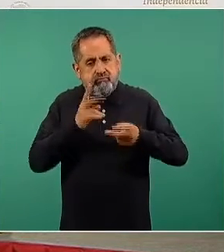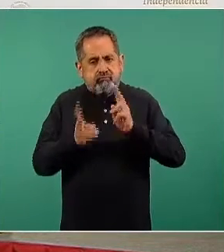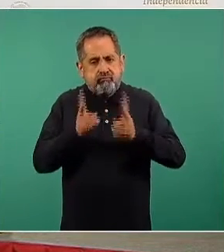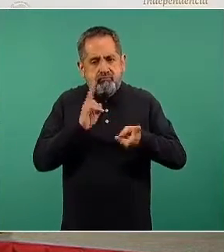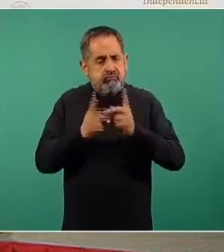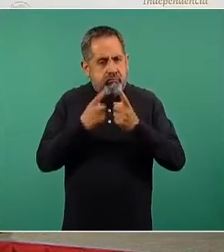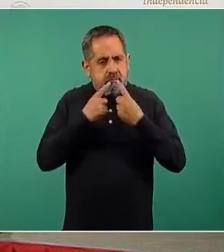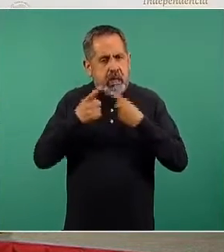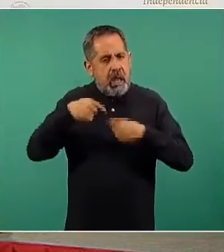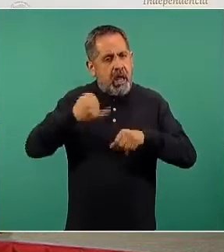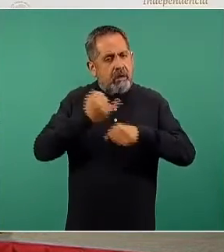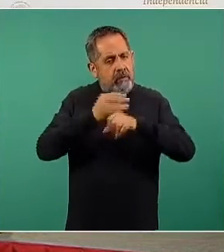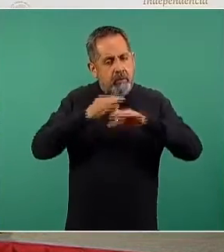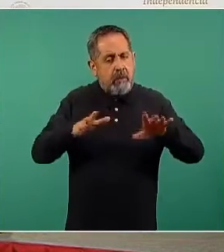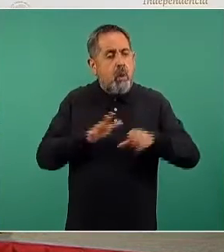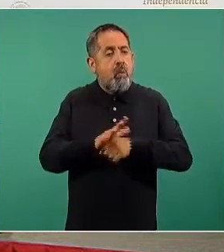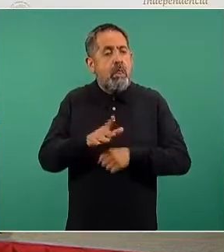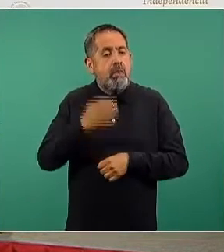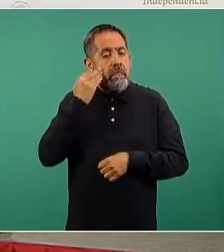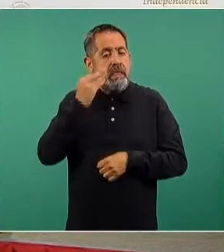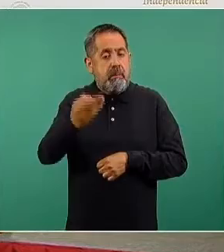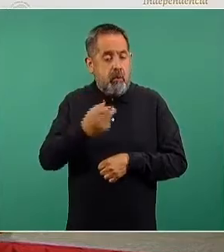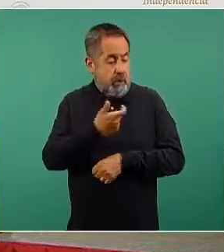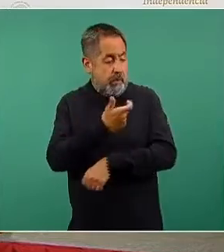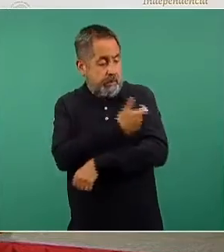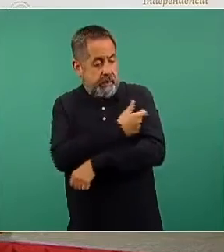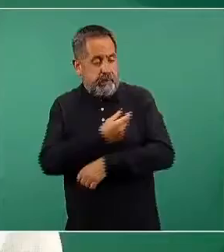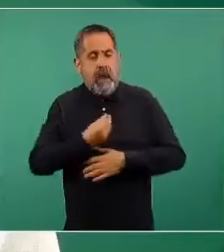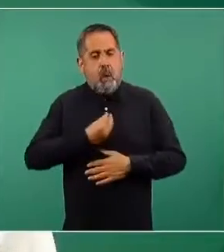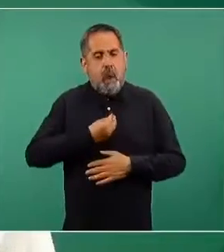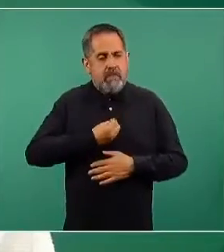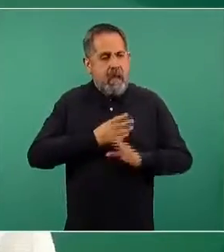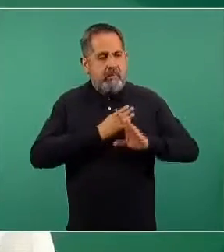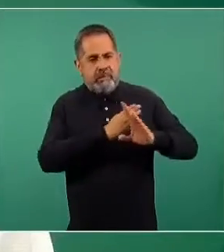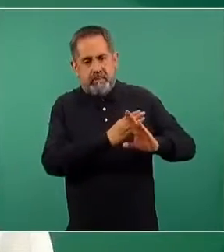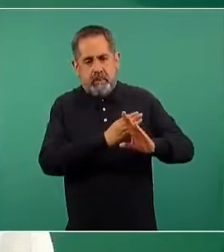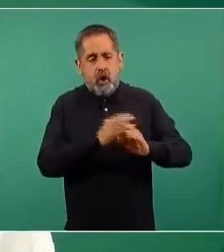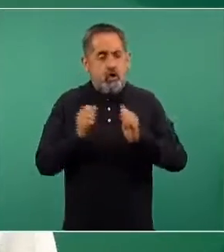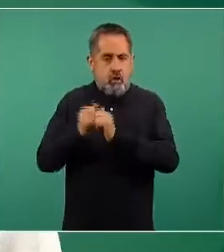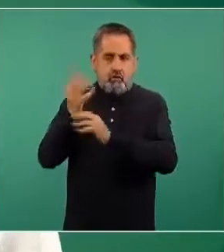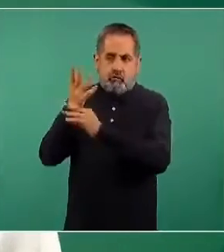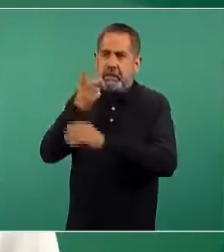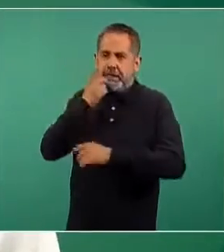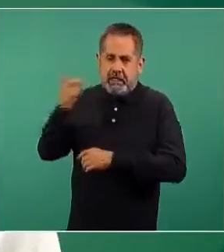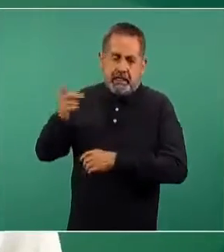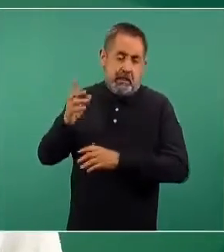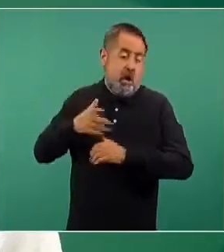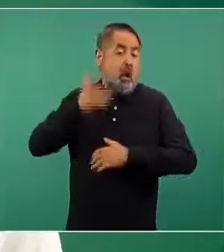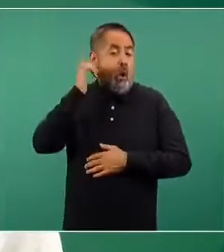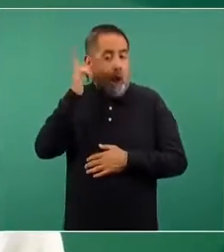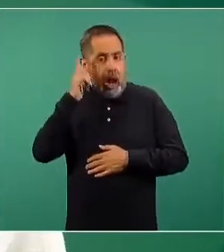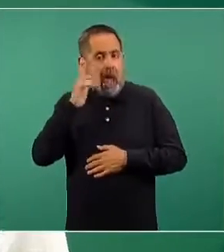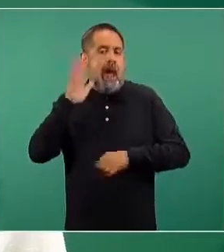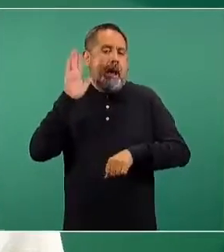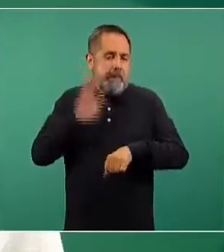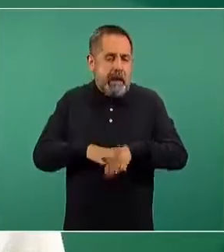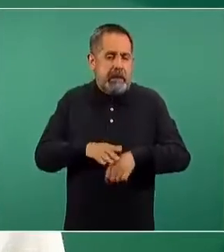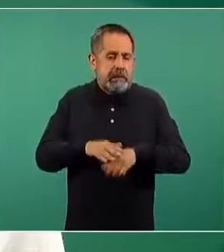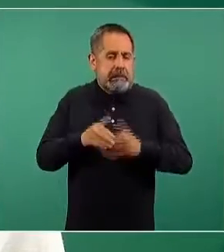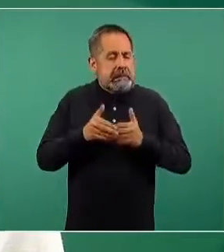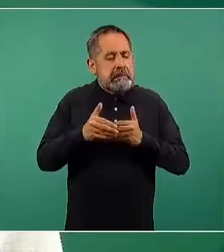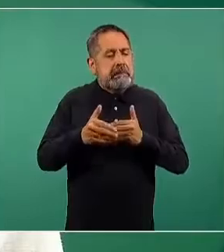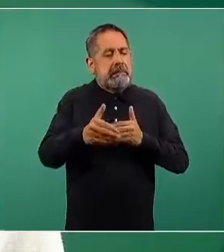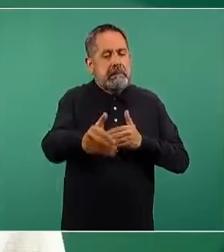ir dando la noticia de cuál es la duración máxima científicamente documentada. Ojalá que sea muy